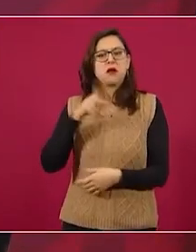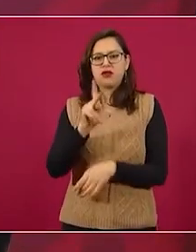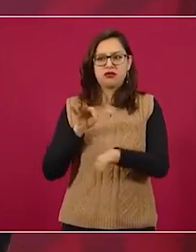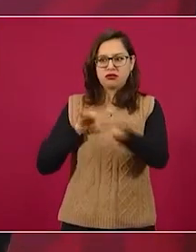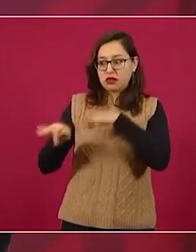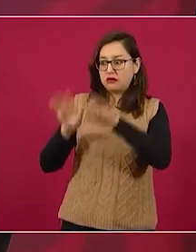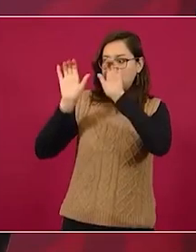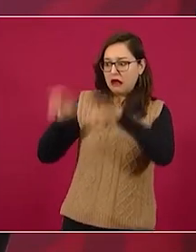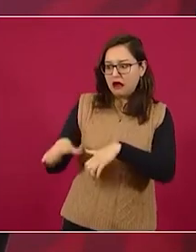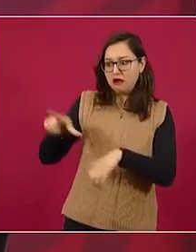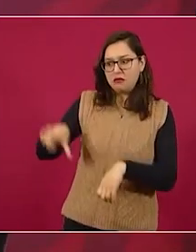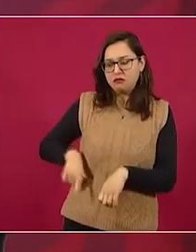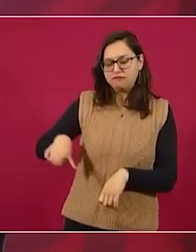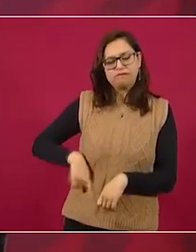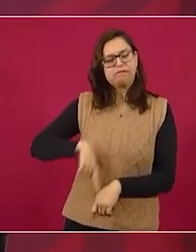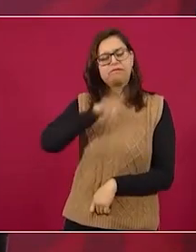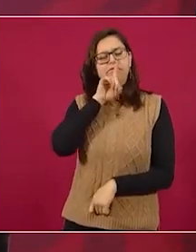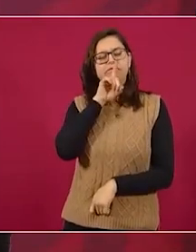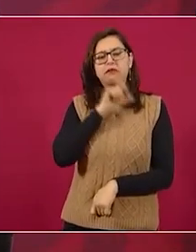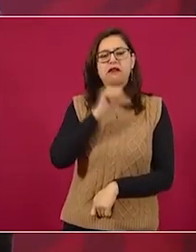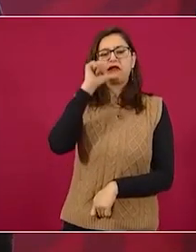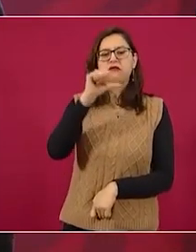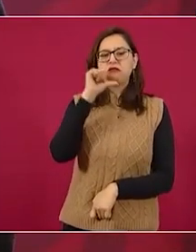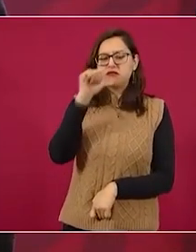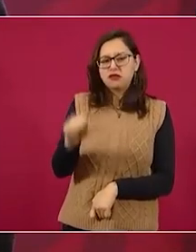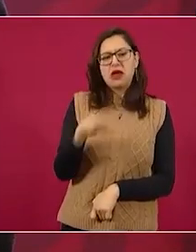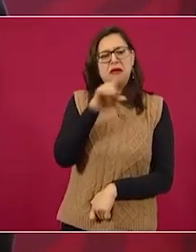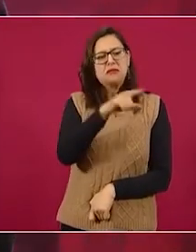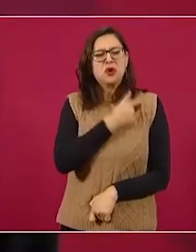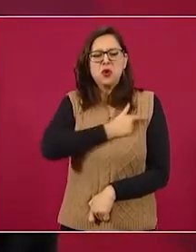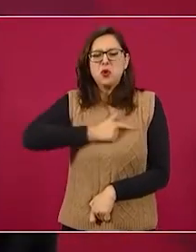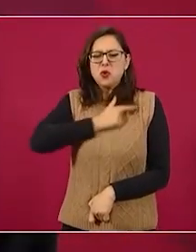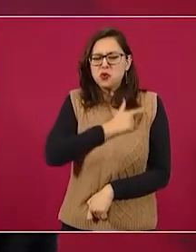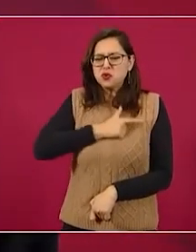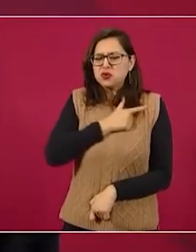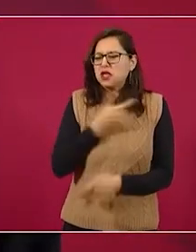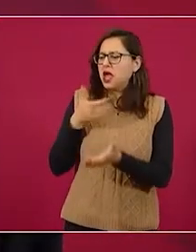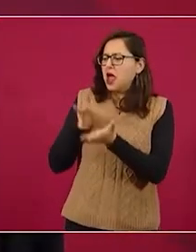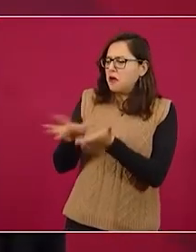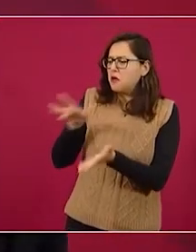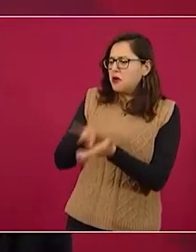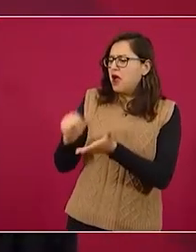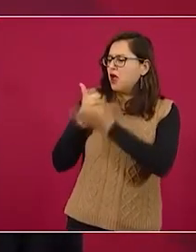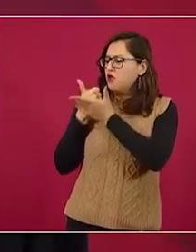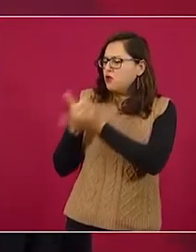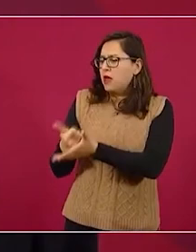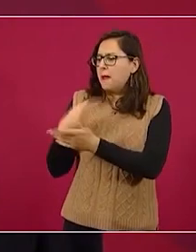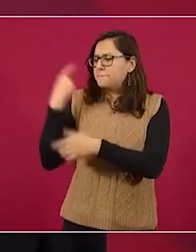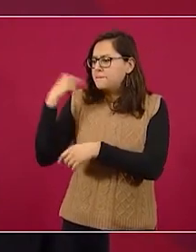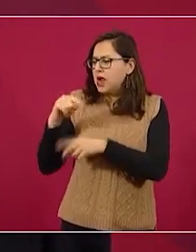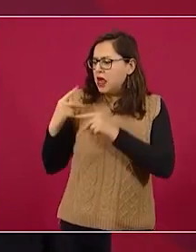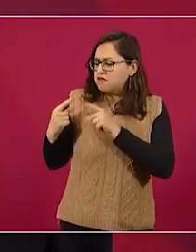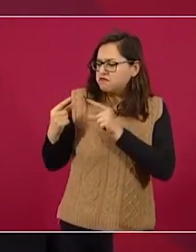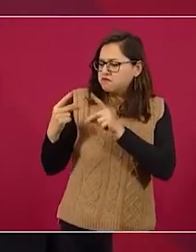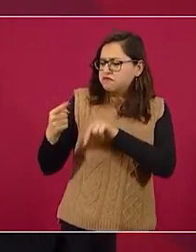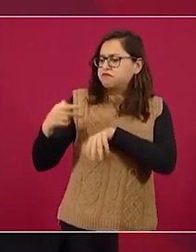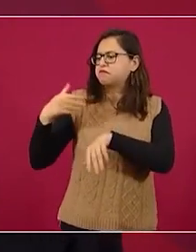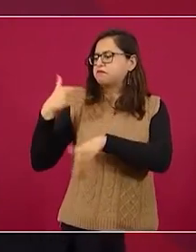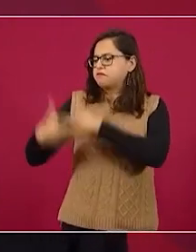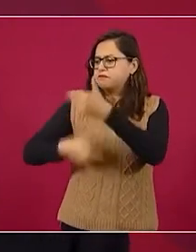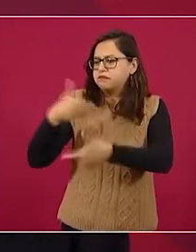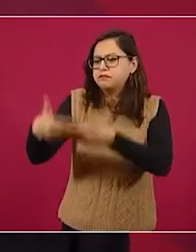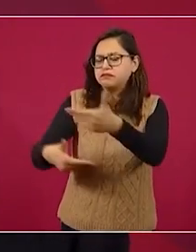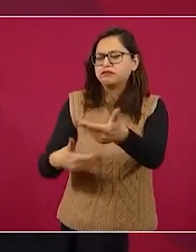apoyar en el caso del Tren Maya para concluirlo y